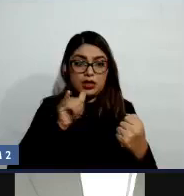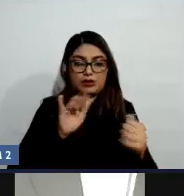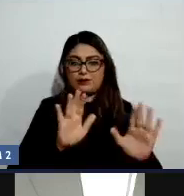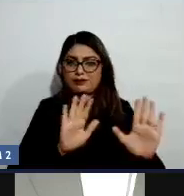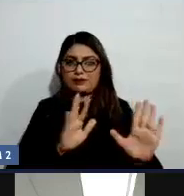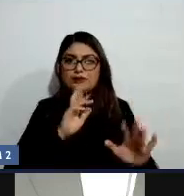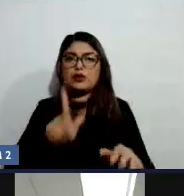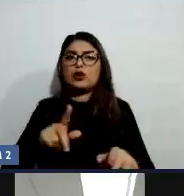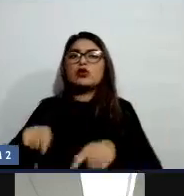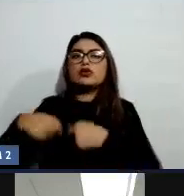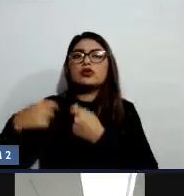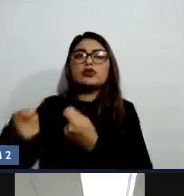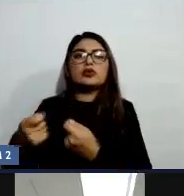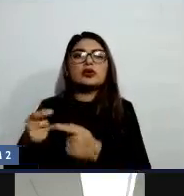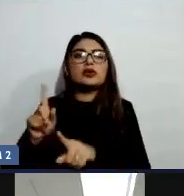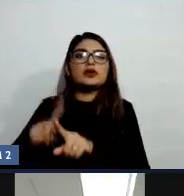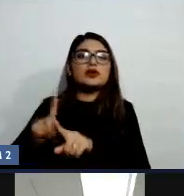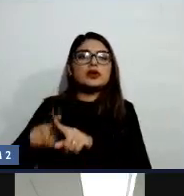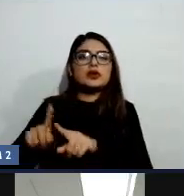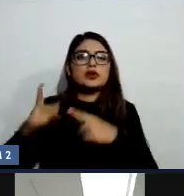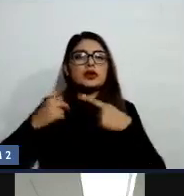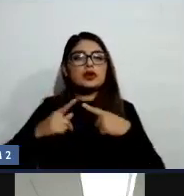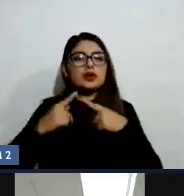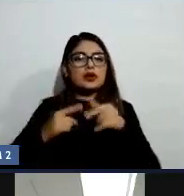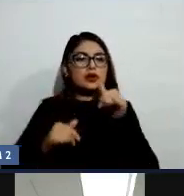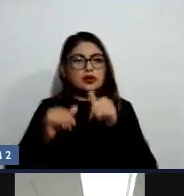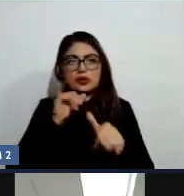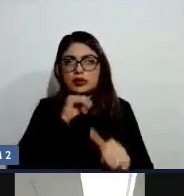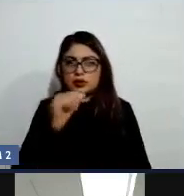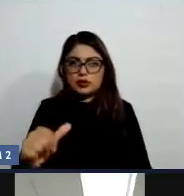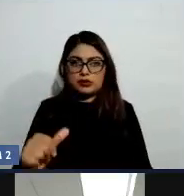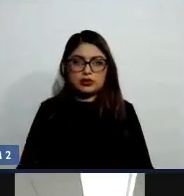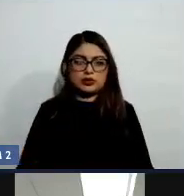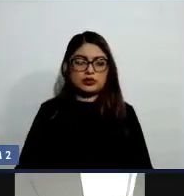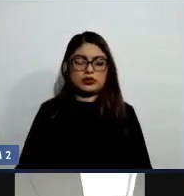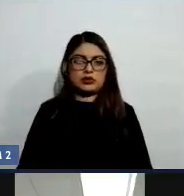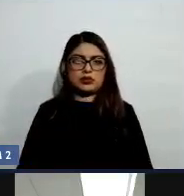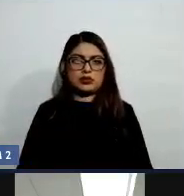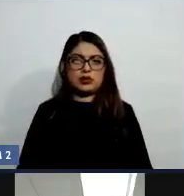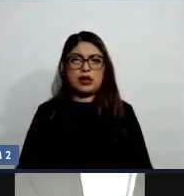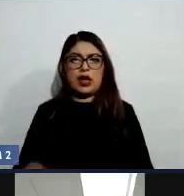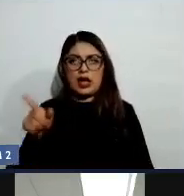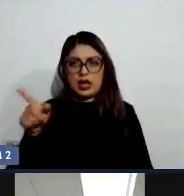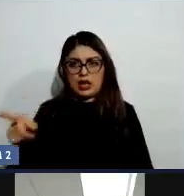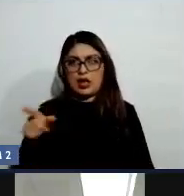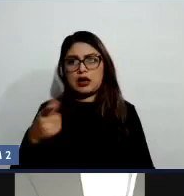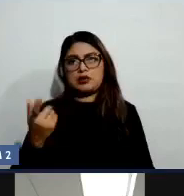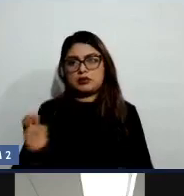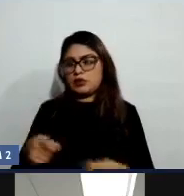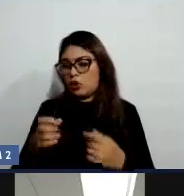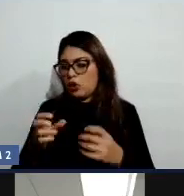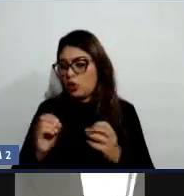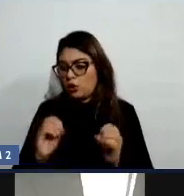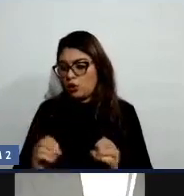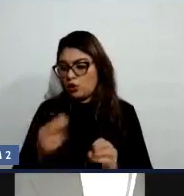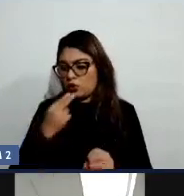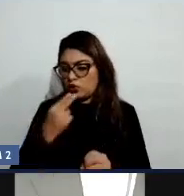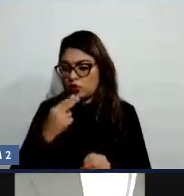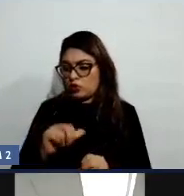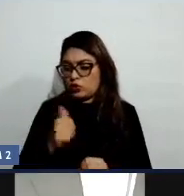algún conductor, o ahora, pues, están los Uber y otro tipo de transporte, pero no conducir.